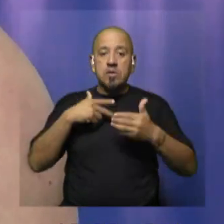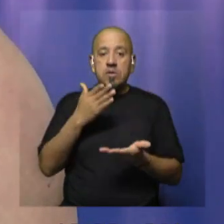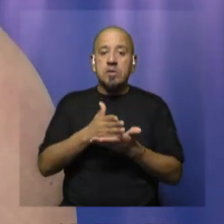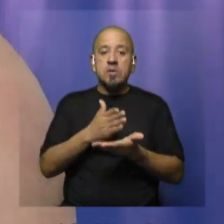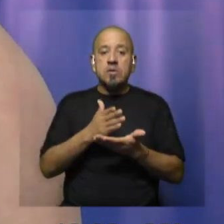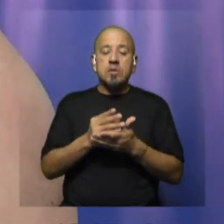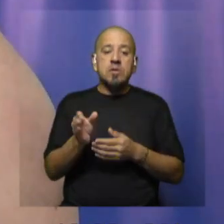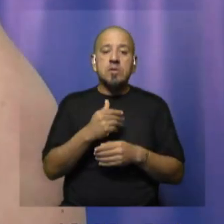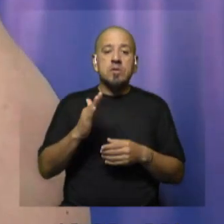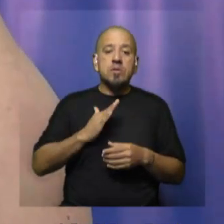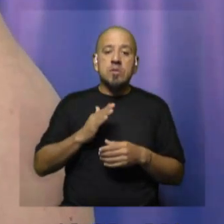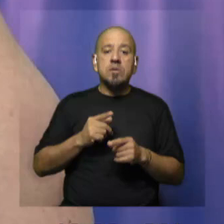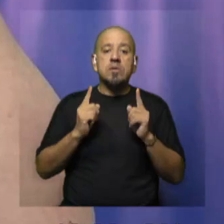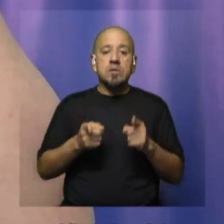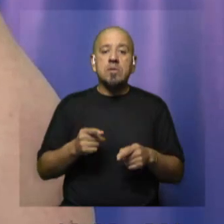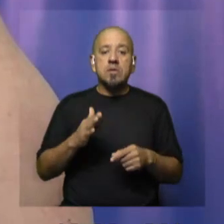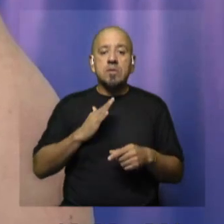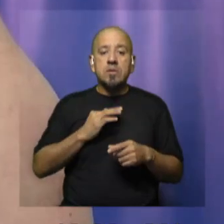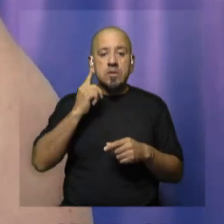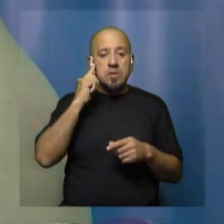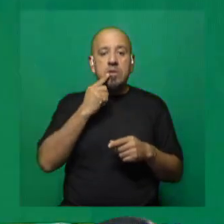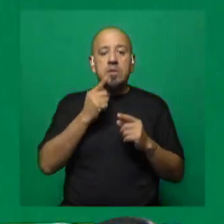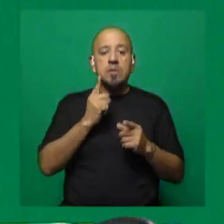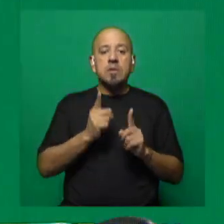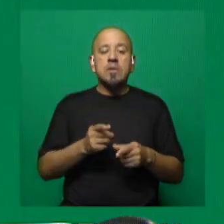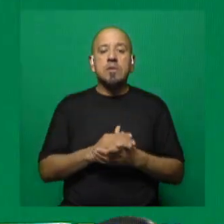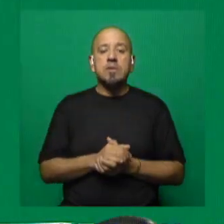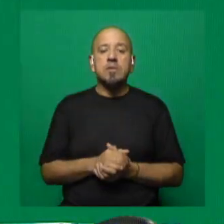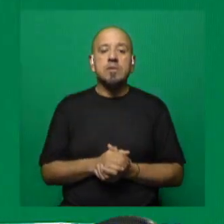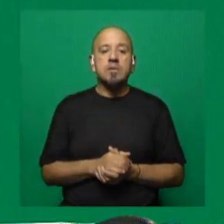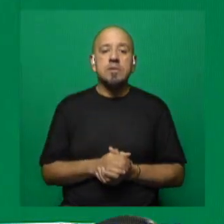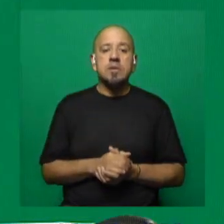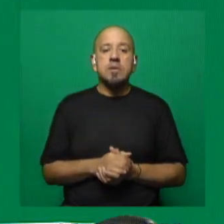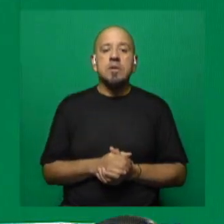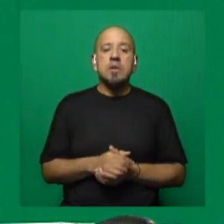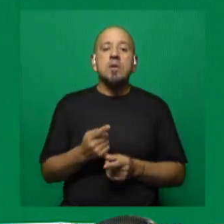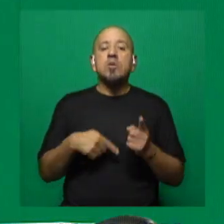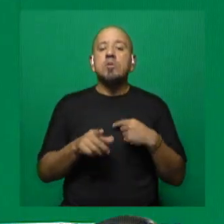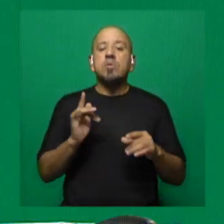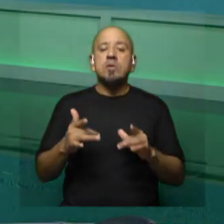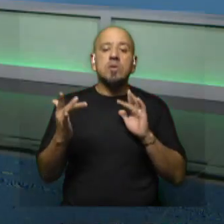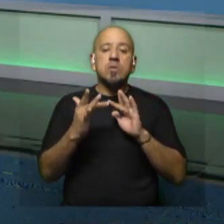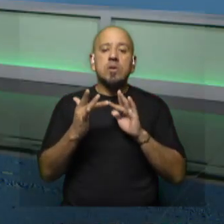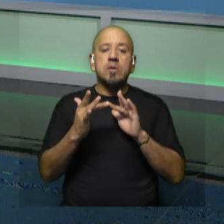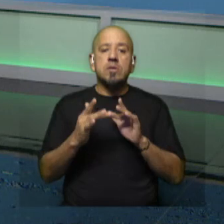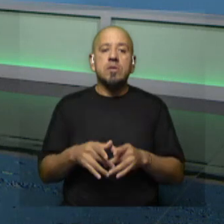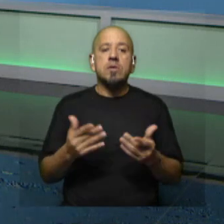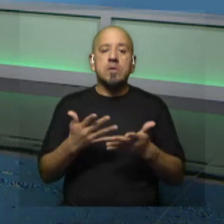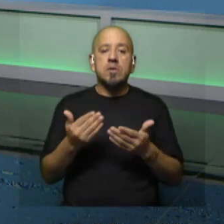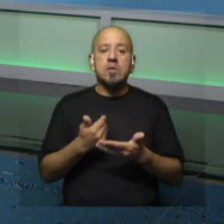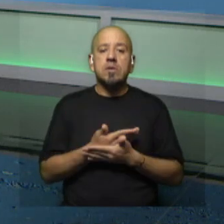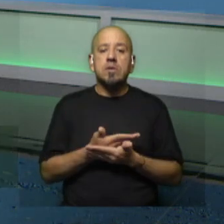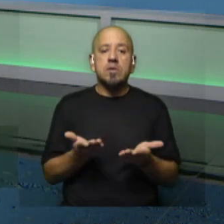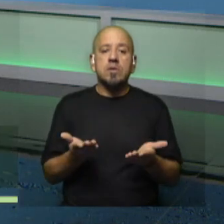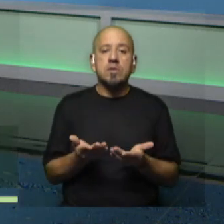todas las mujeres, van a asesorar a las mujeres sordas también. En definitiva, Julieta, ¿cuál es la vía de contacto? Bueno, la vamos a presentar aquí